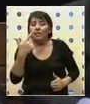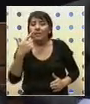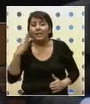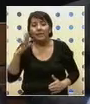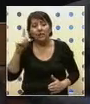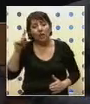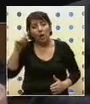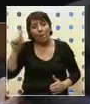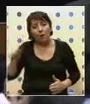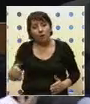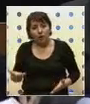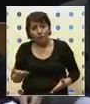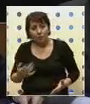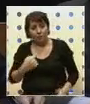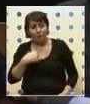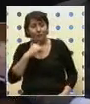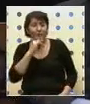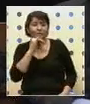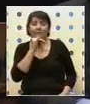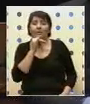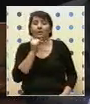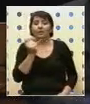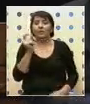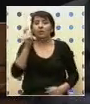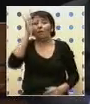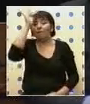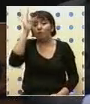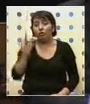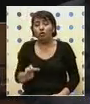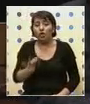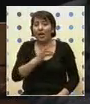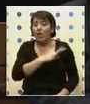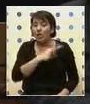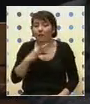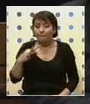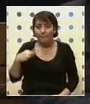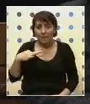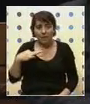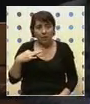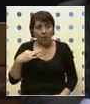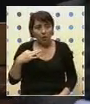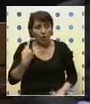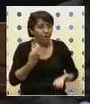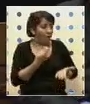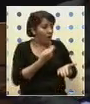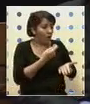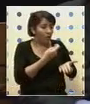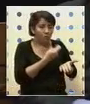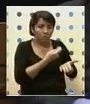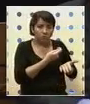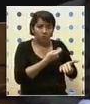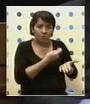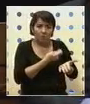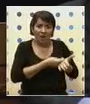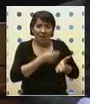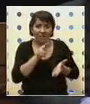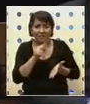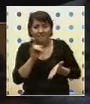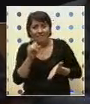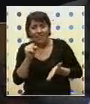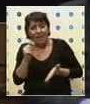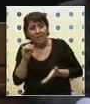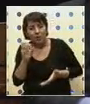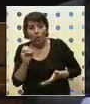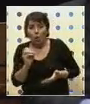175%. Yo no sé si los funcionarios del Ministerio van a pagar, van a utilizar esos viáticos para el exterior